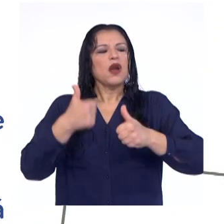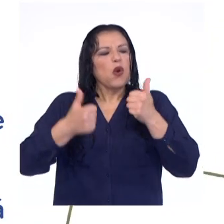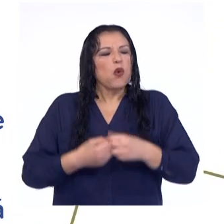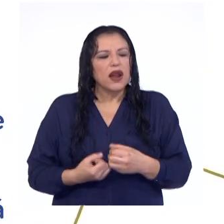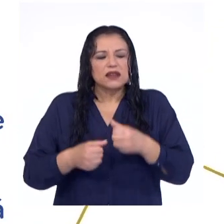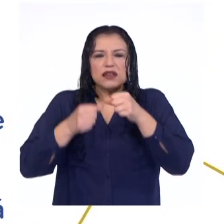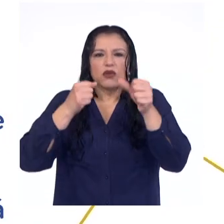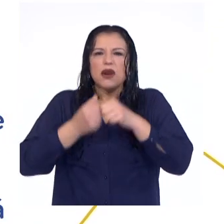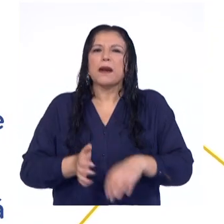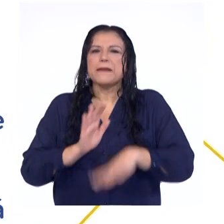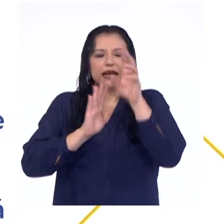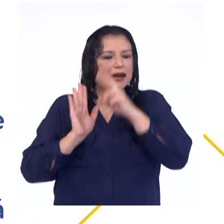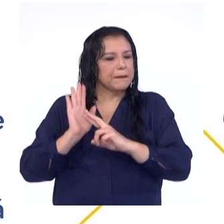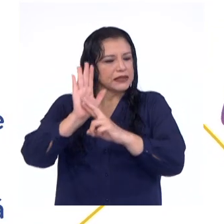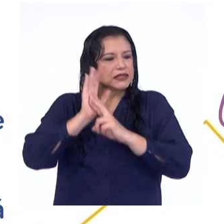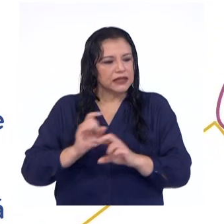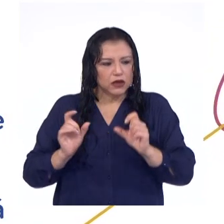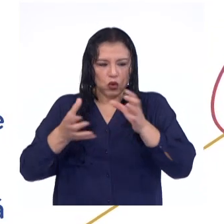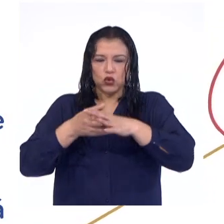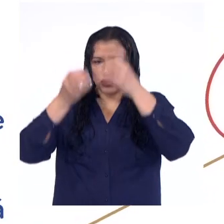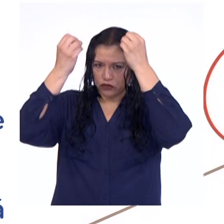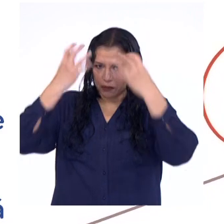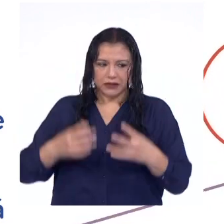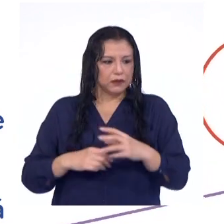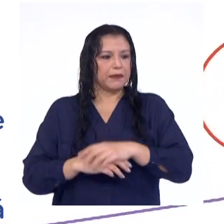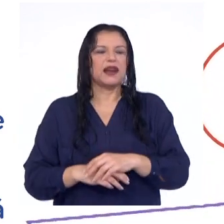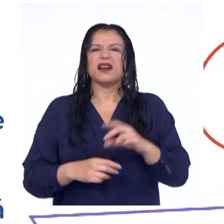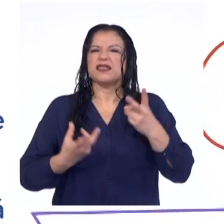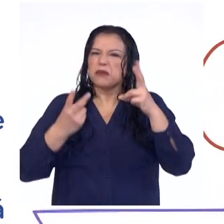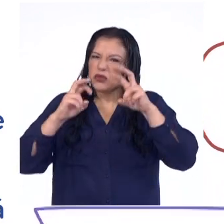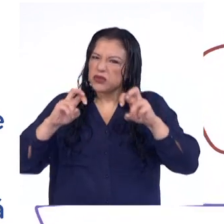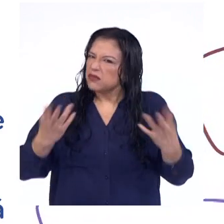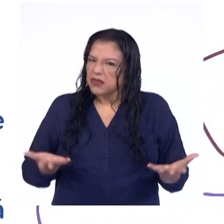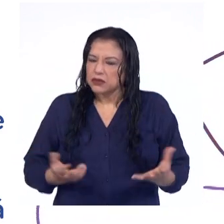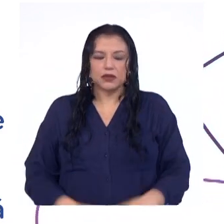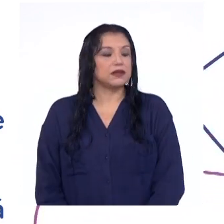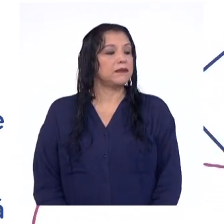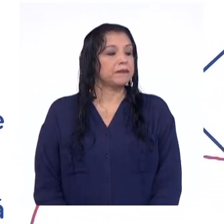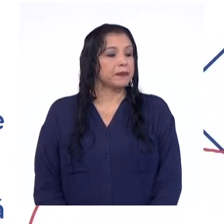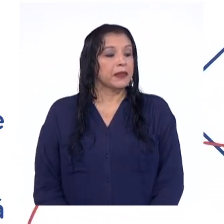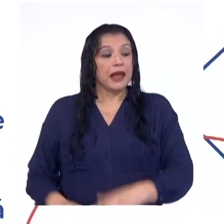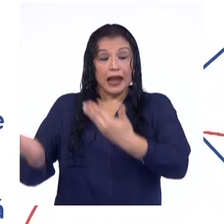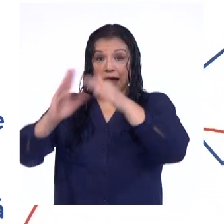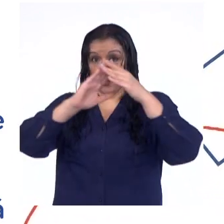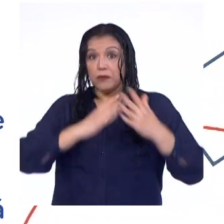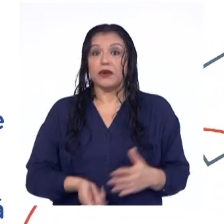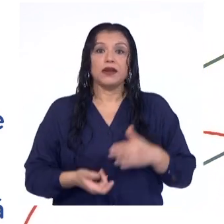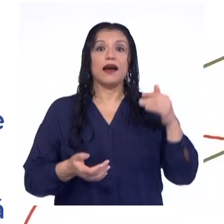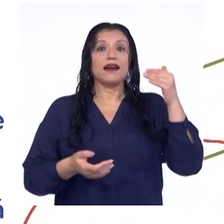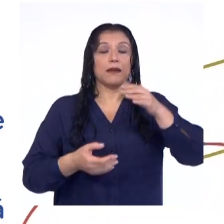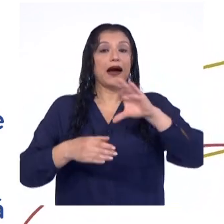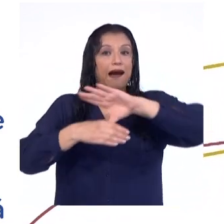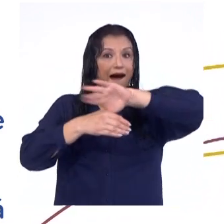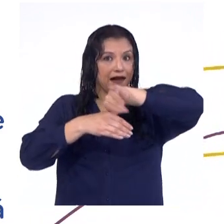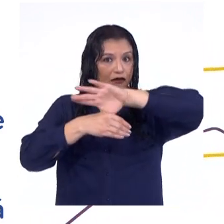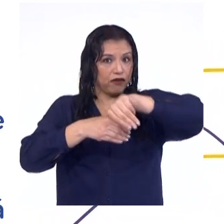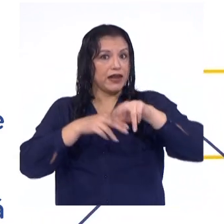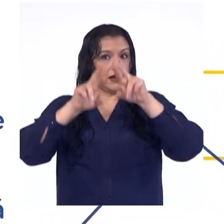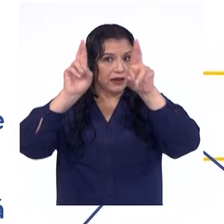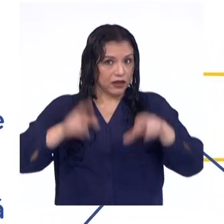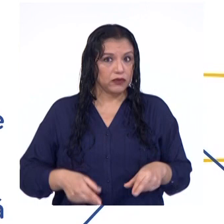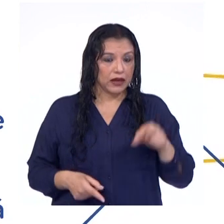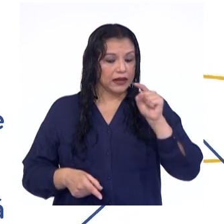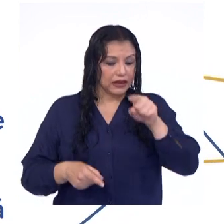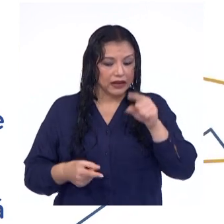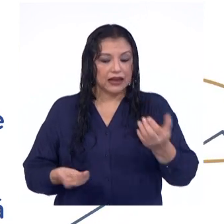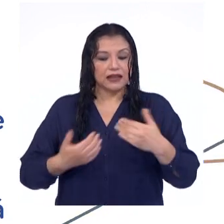representativo del conjunto de datos para la variable en estudio? La comunidad que acuda a la feria regional será aquella que